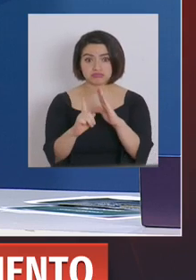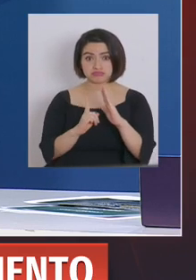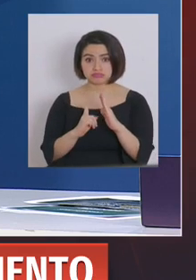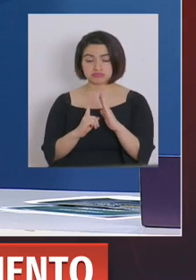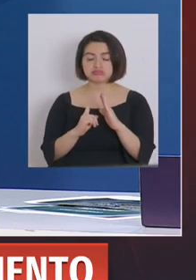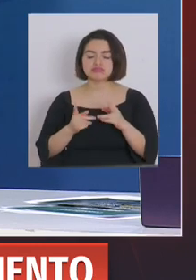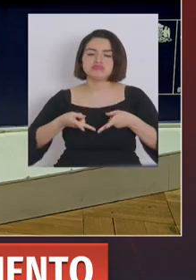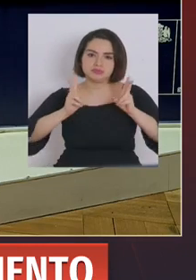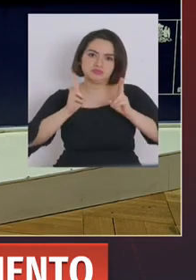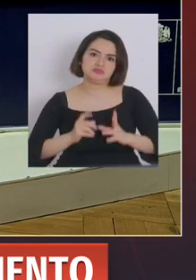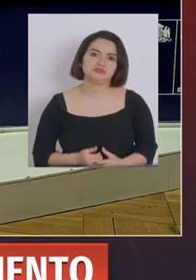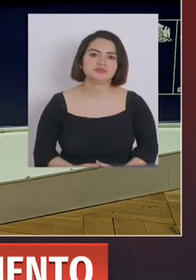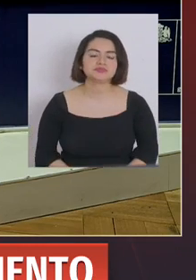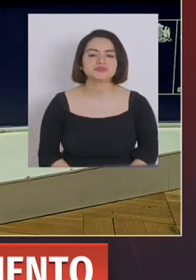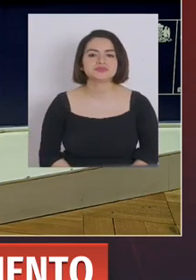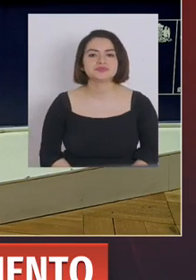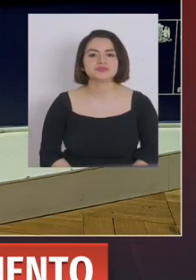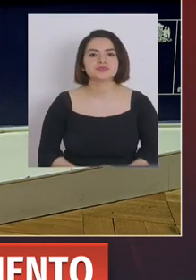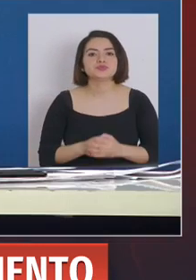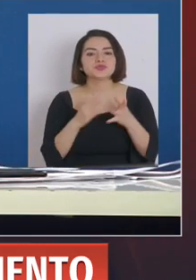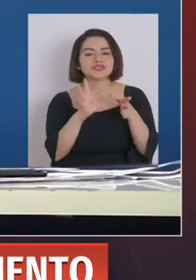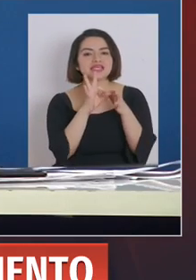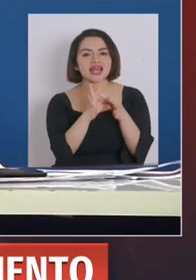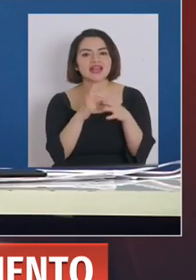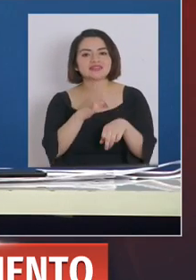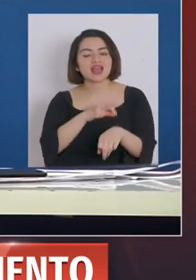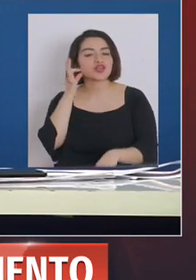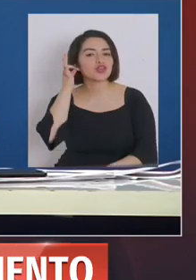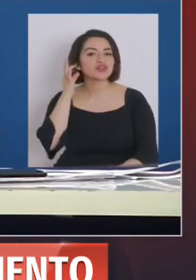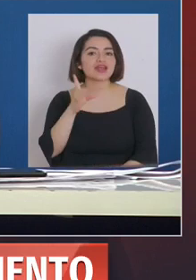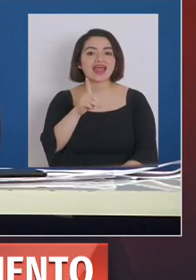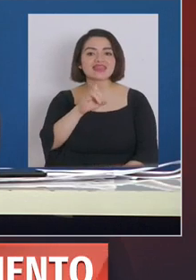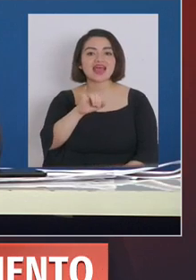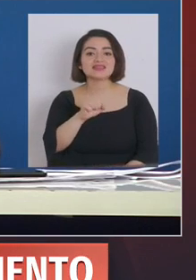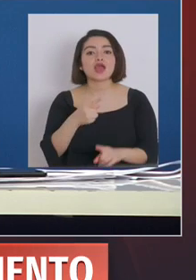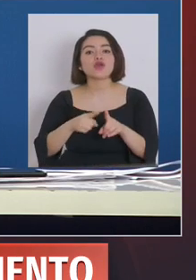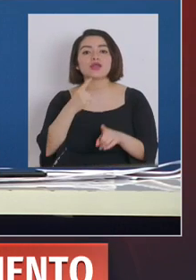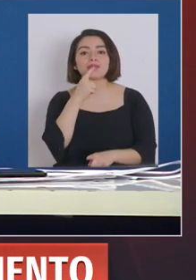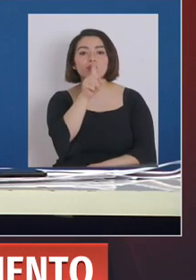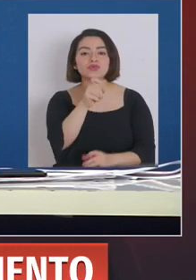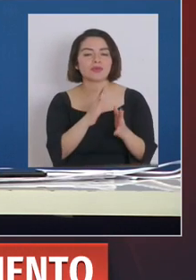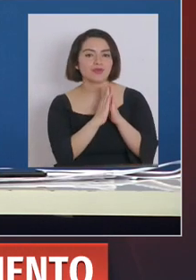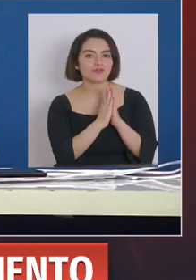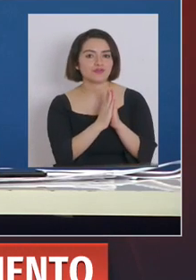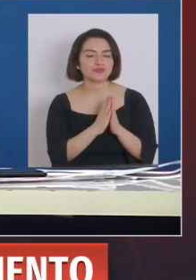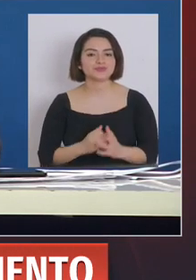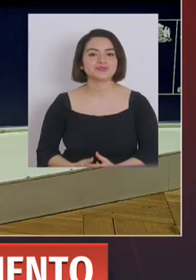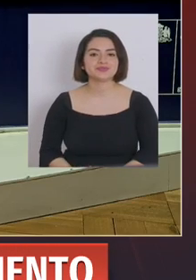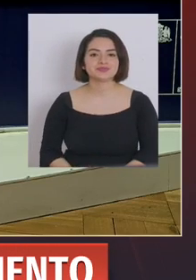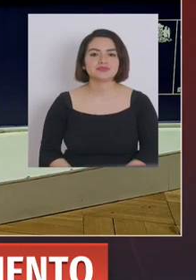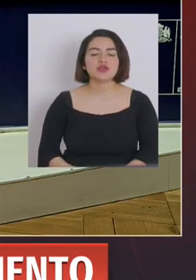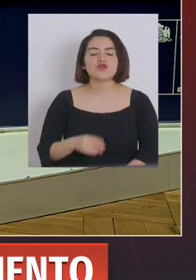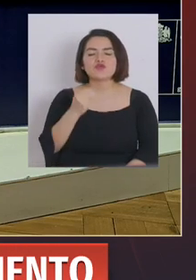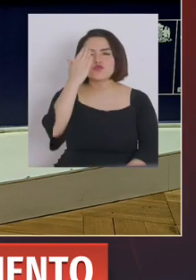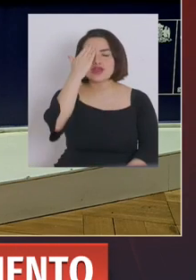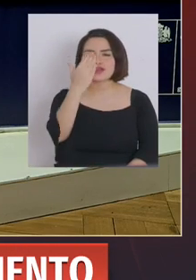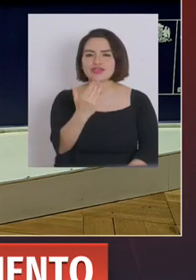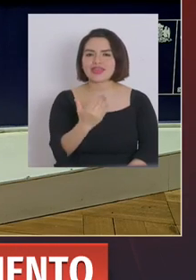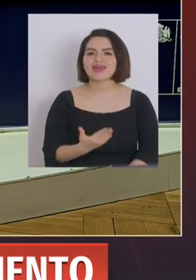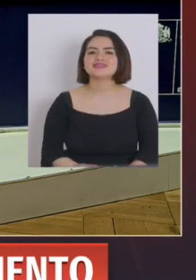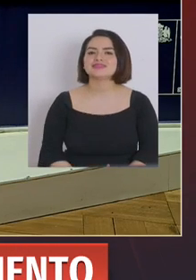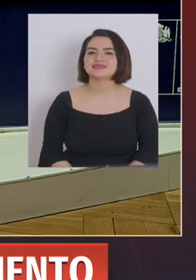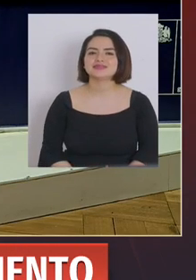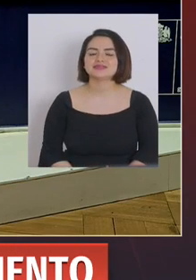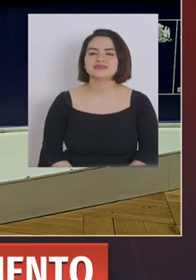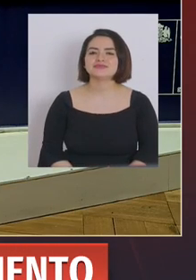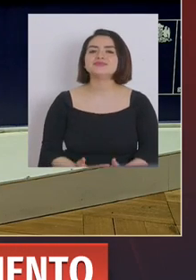aislarse. Muchas gracias, doctora Daza. Siguiente pregunta, por favor. Sí, ministro, buenos días. Es respecto a